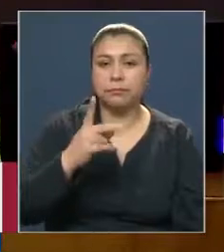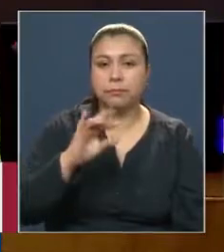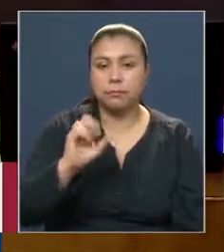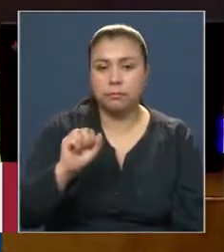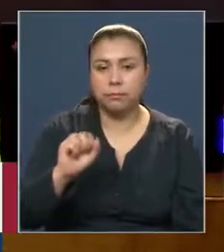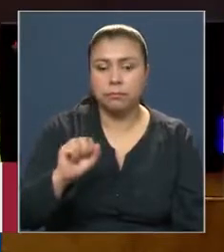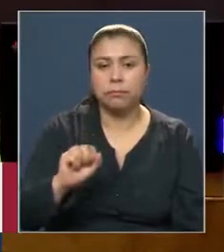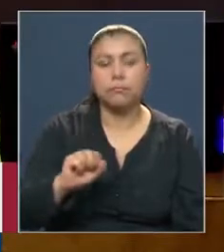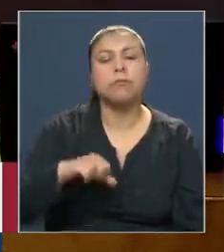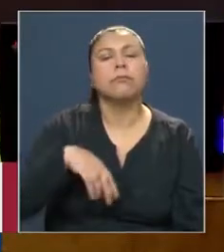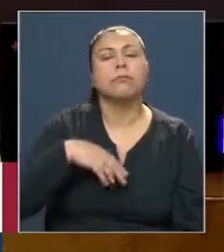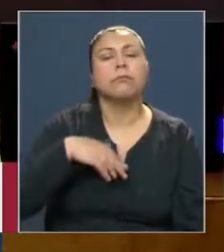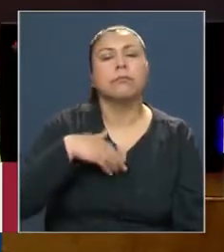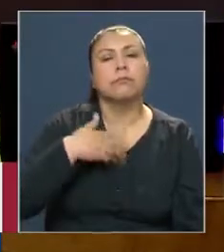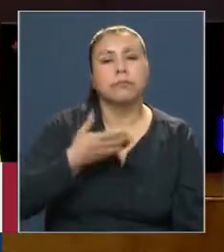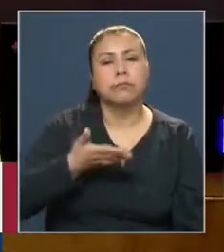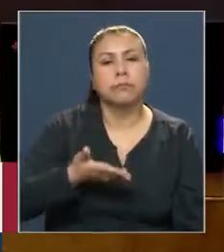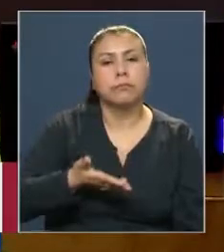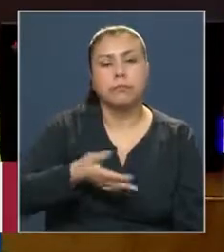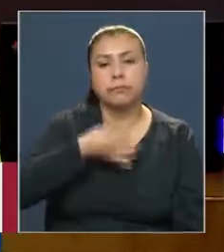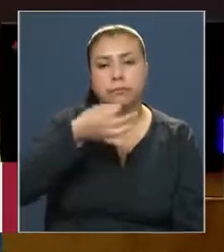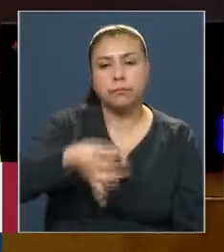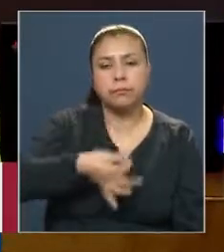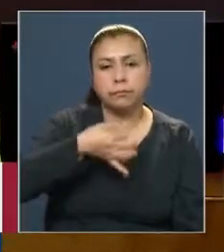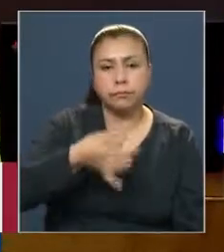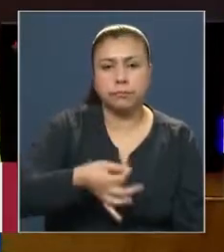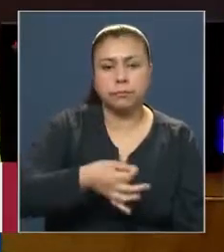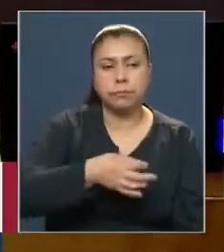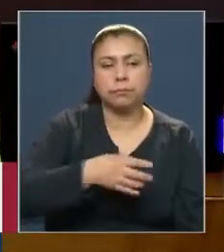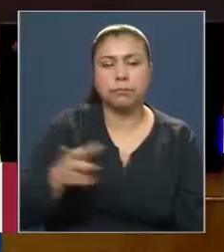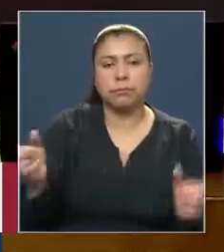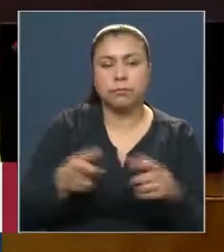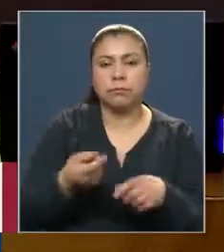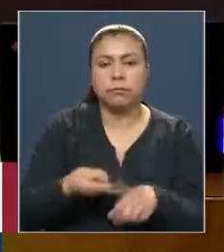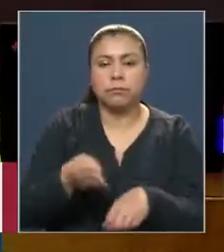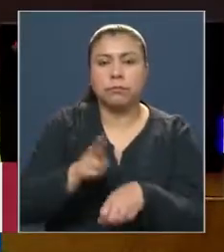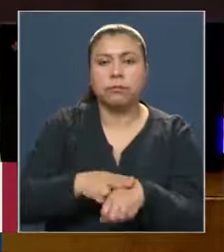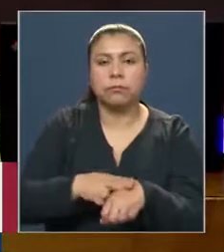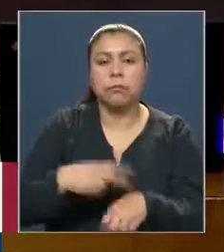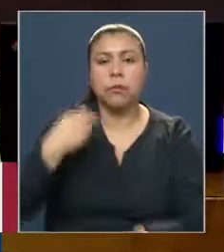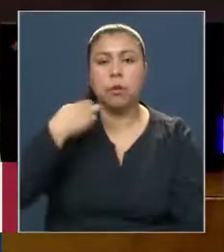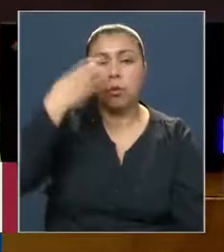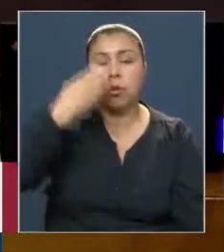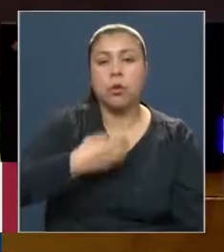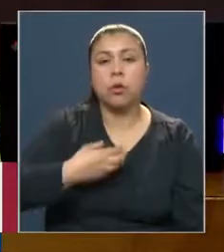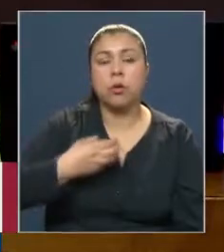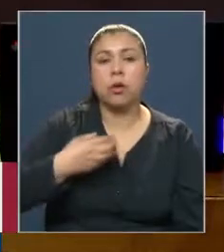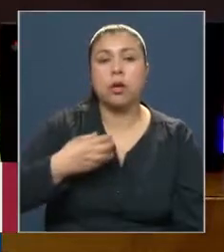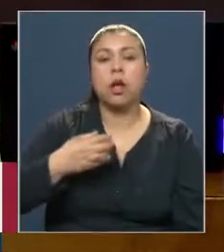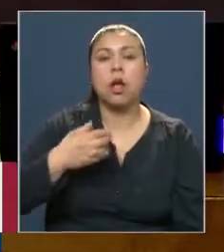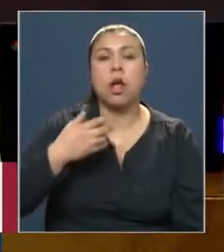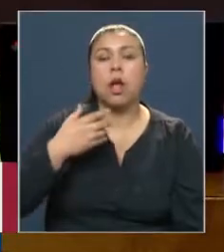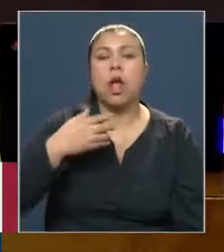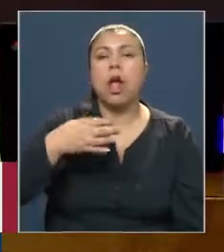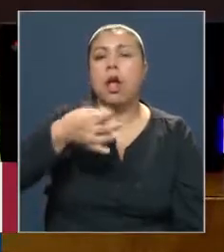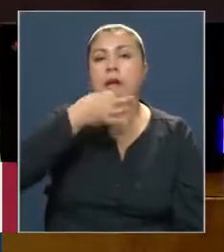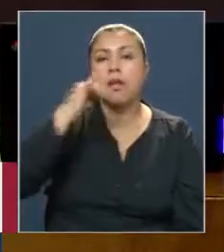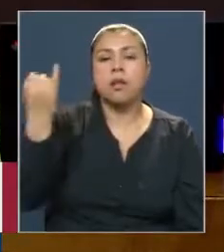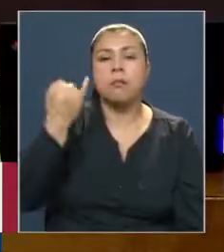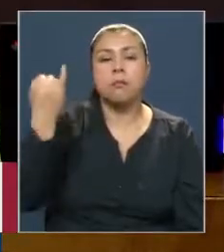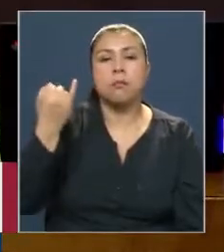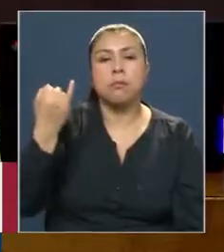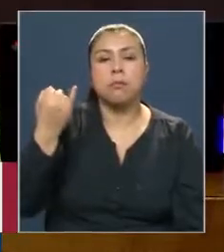A continuación, corresponde el uso de la palabra al Comité Mixto Humanista, Ecologista Verde e Independientes